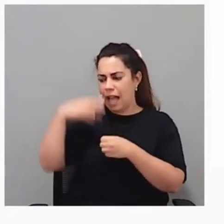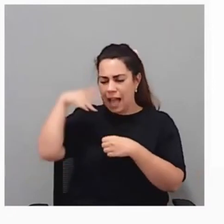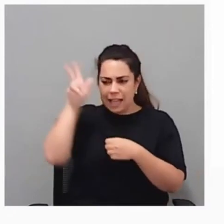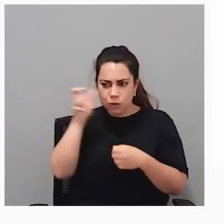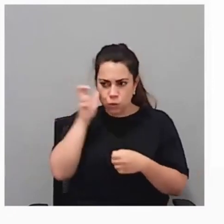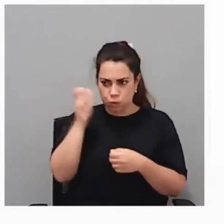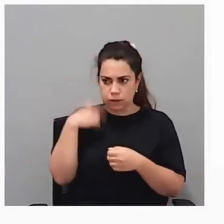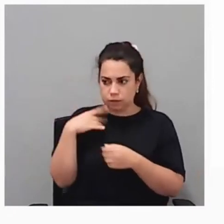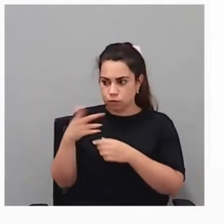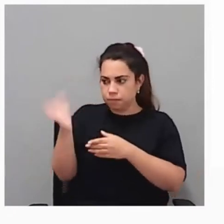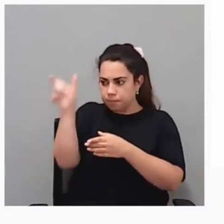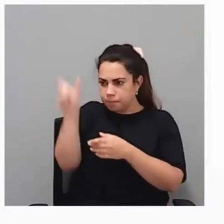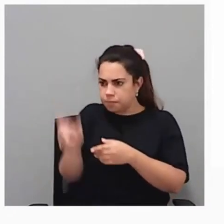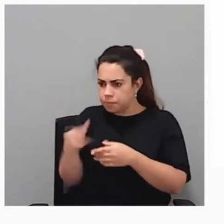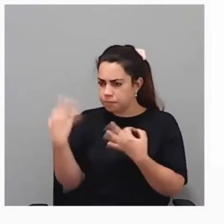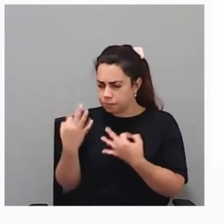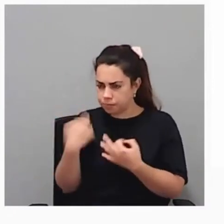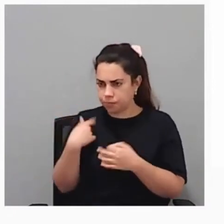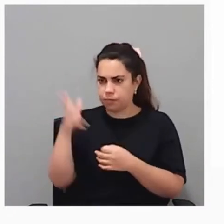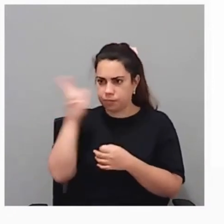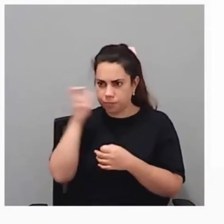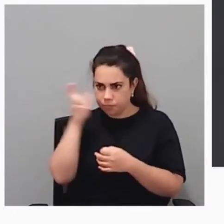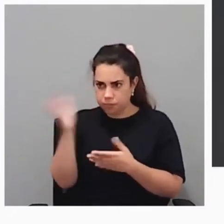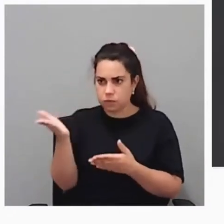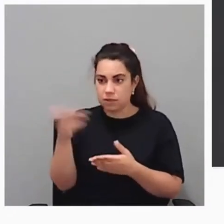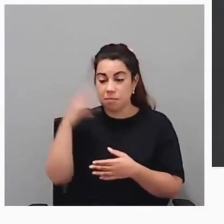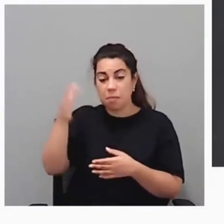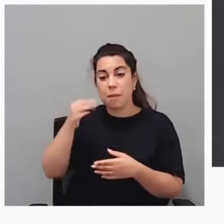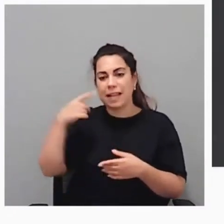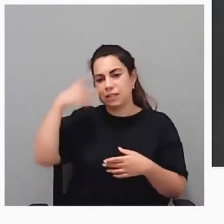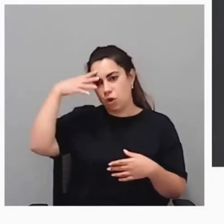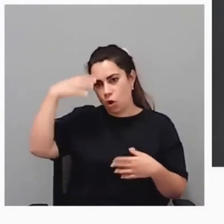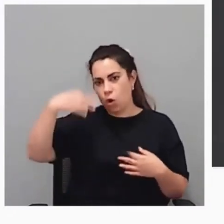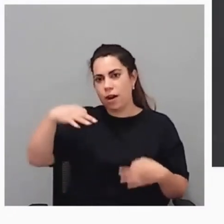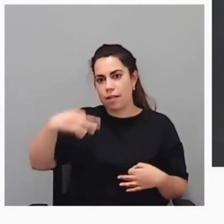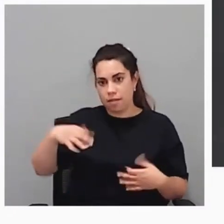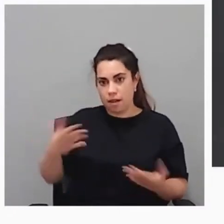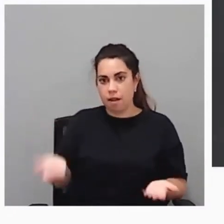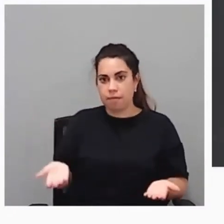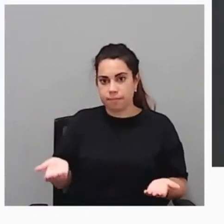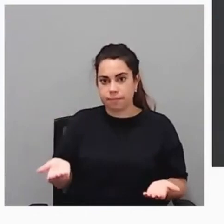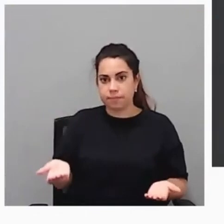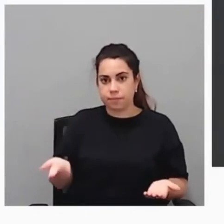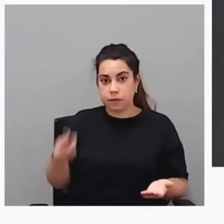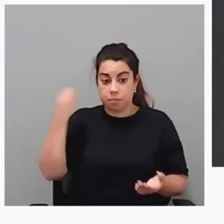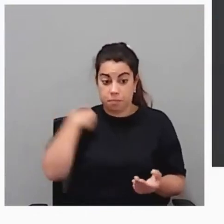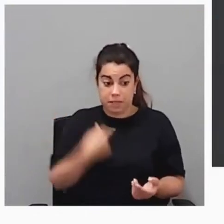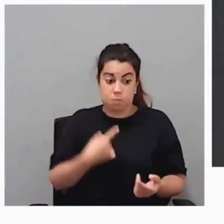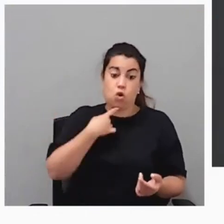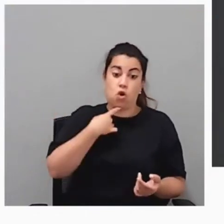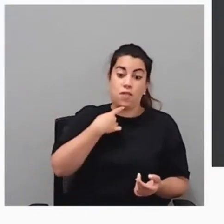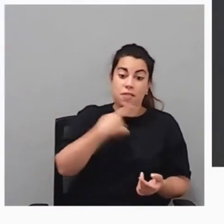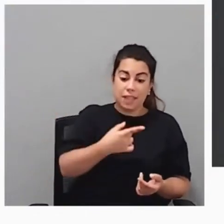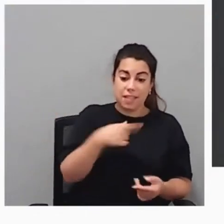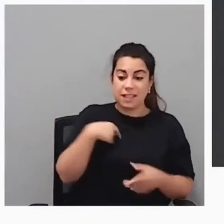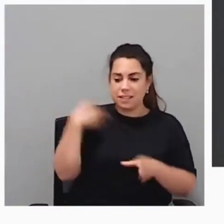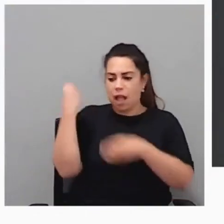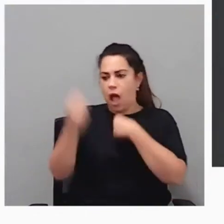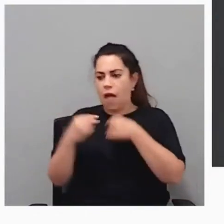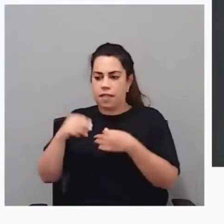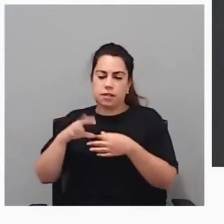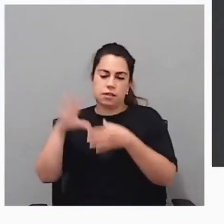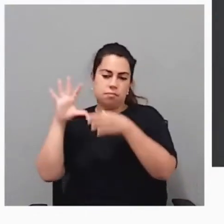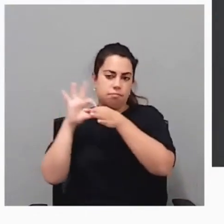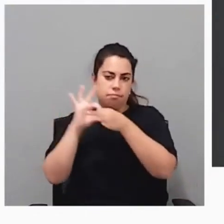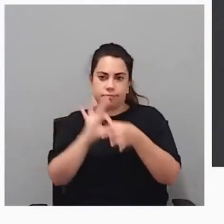partícipe y desde luego con la coherencia con esa coherencia entre lo que dices dice tu agenda que haces y siendo